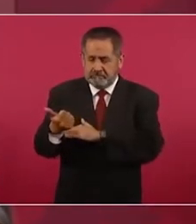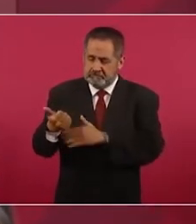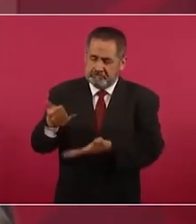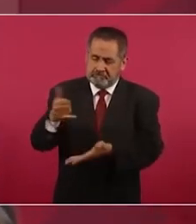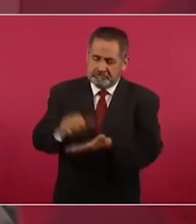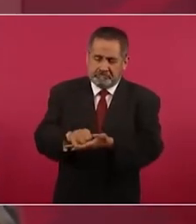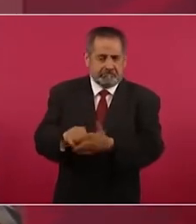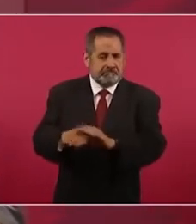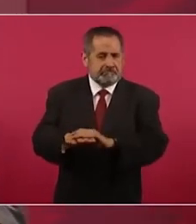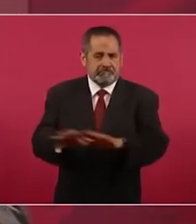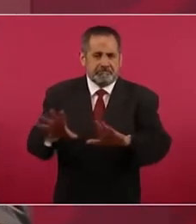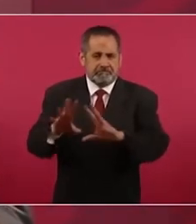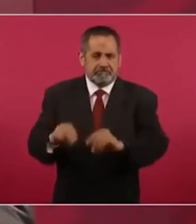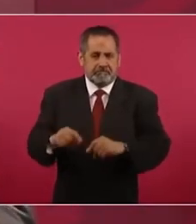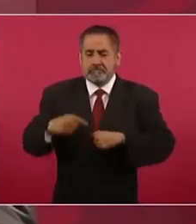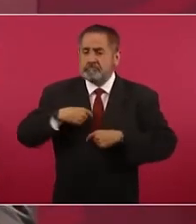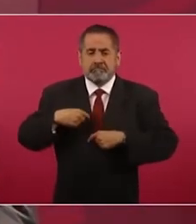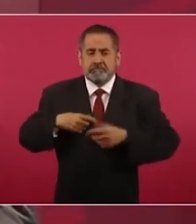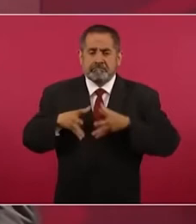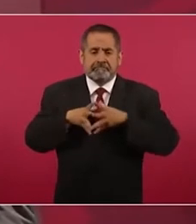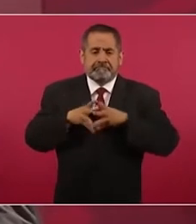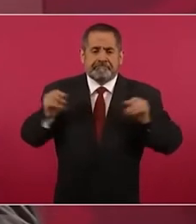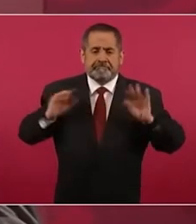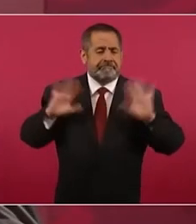y desaparezco